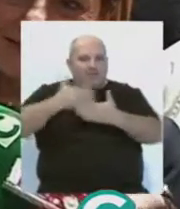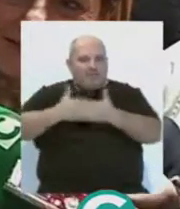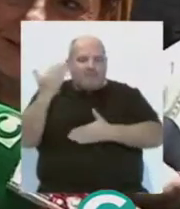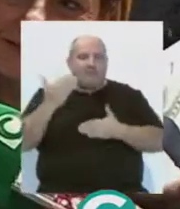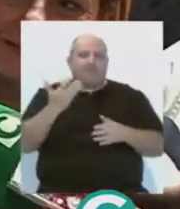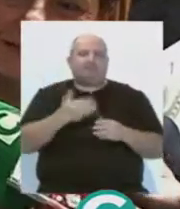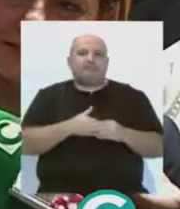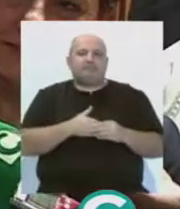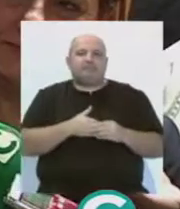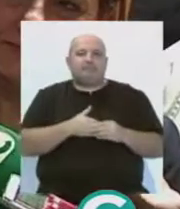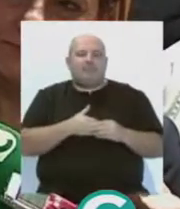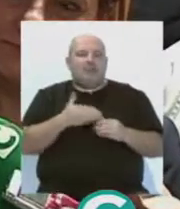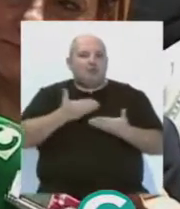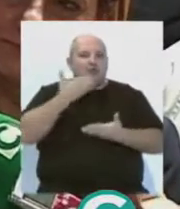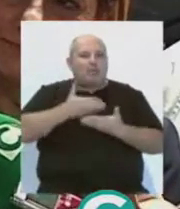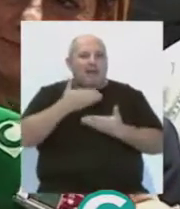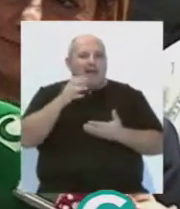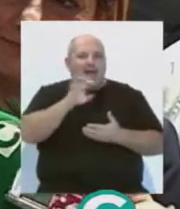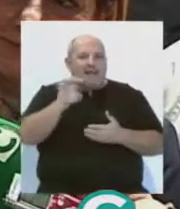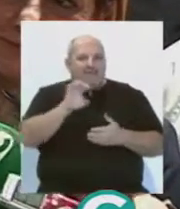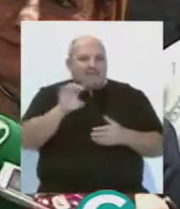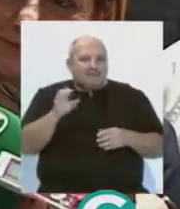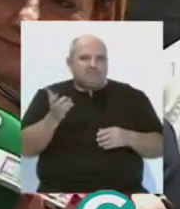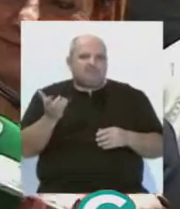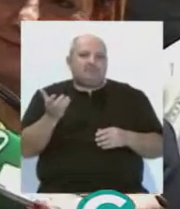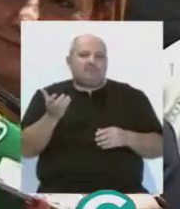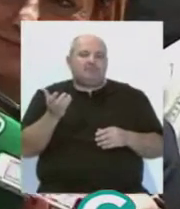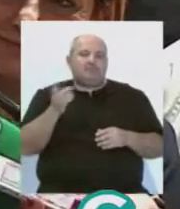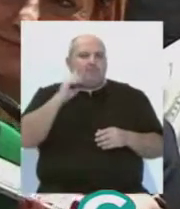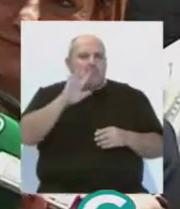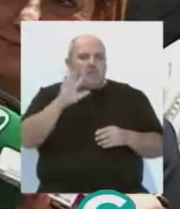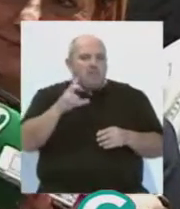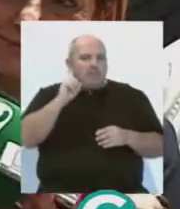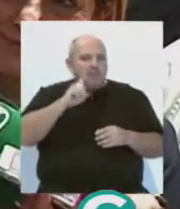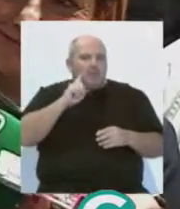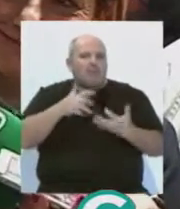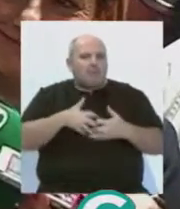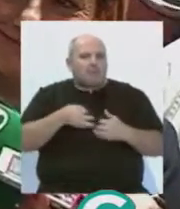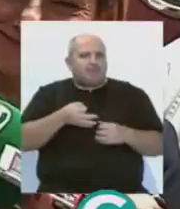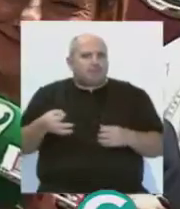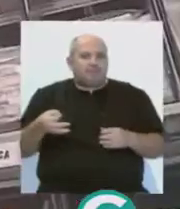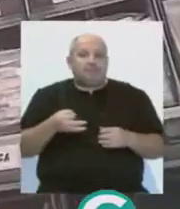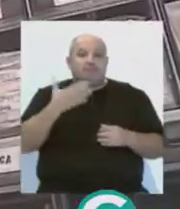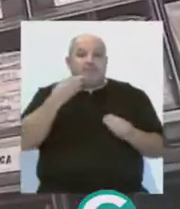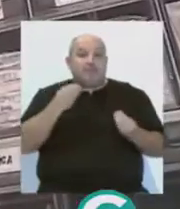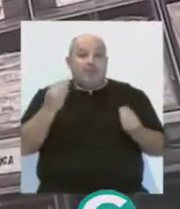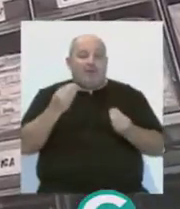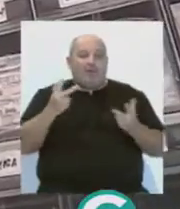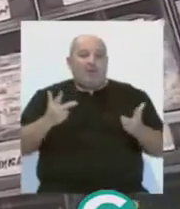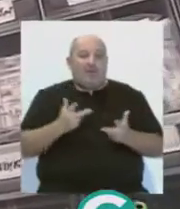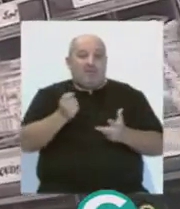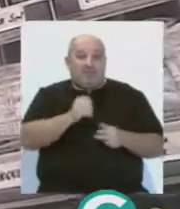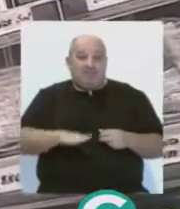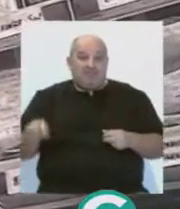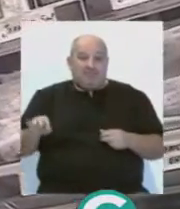sopa de letras y parece que es mentira, pero funciona. La mejora de las urgencias